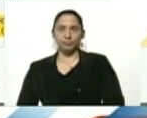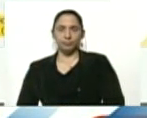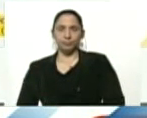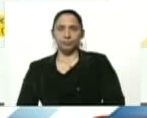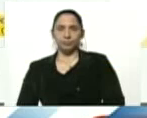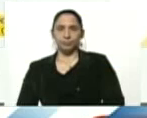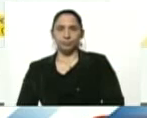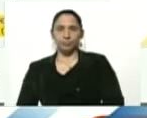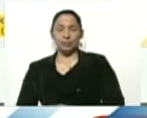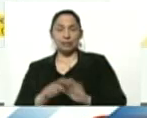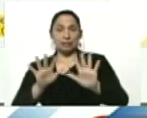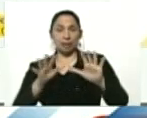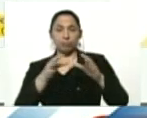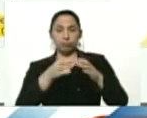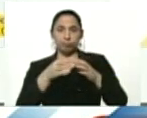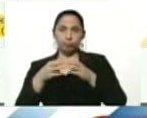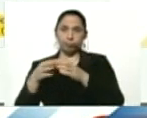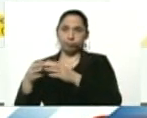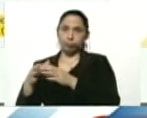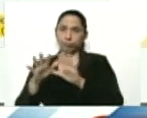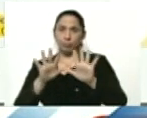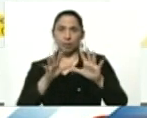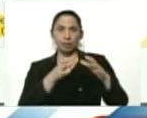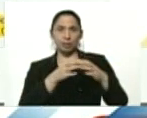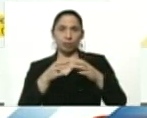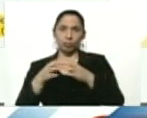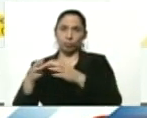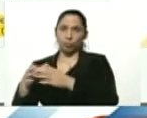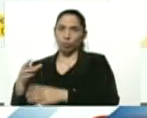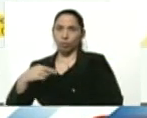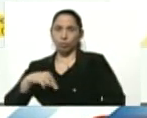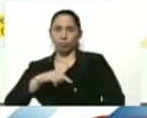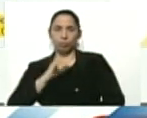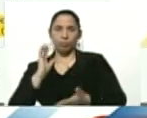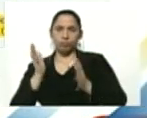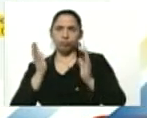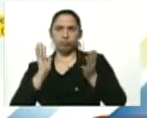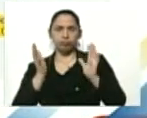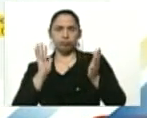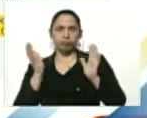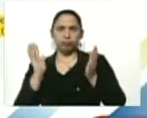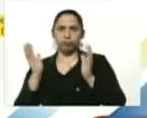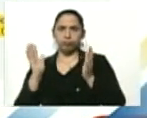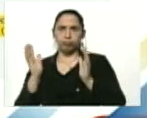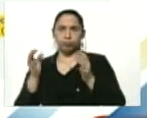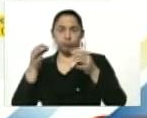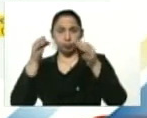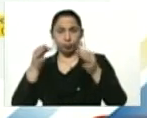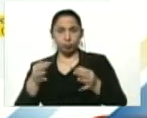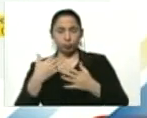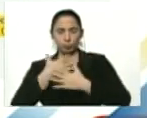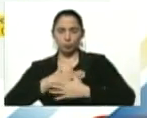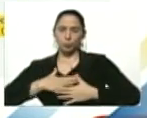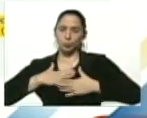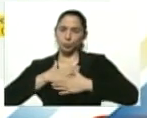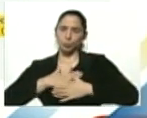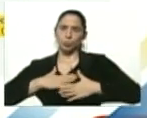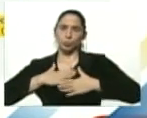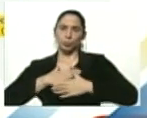10 sectores. Con los 10 sectores estuvimos conversando. Realmente quedamos gratamente